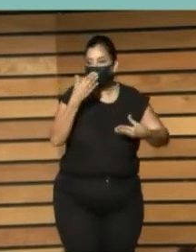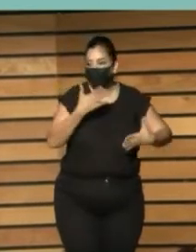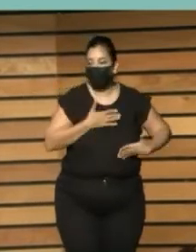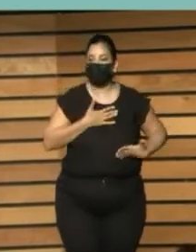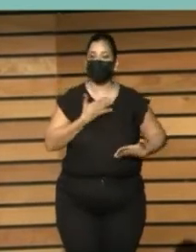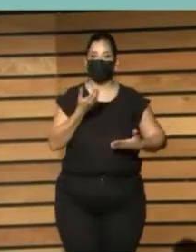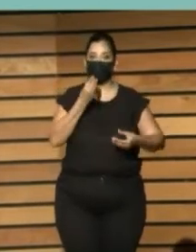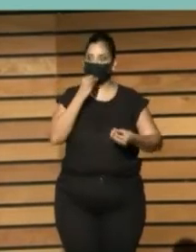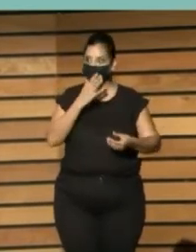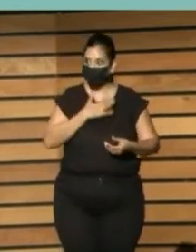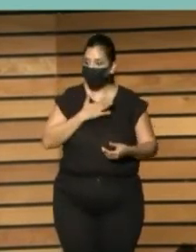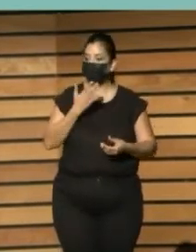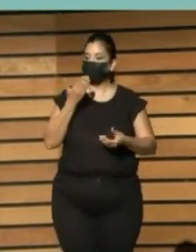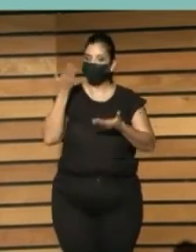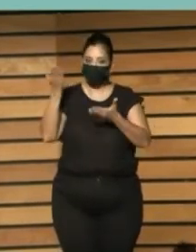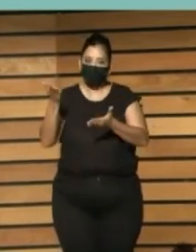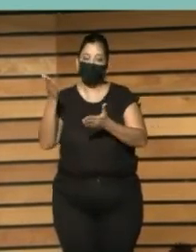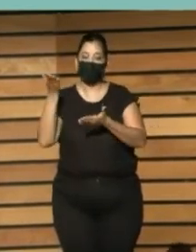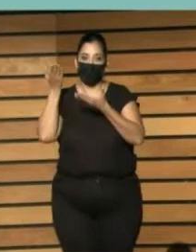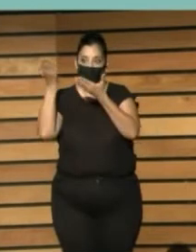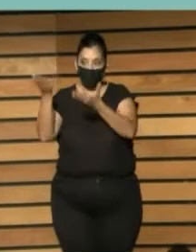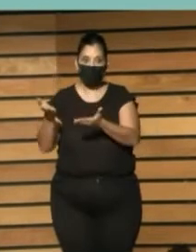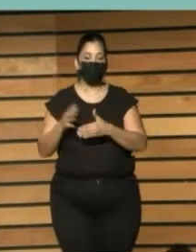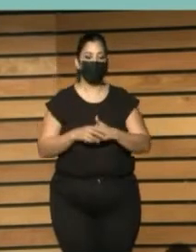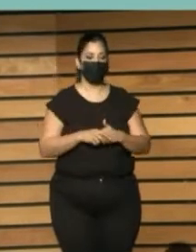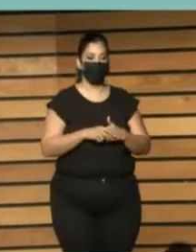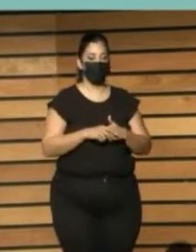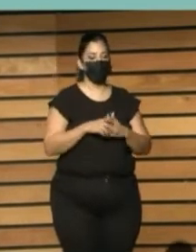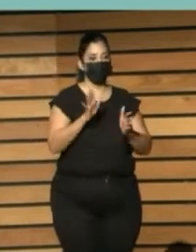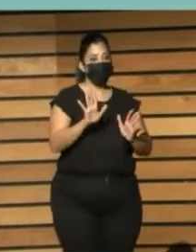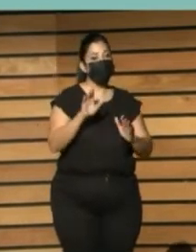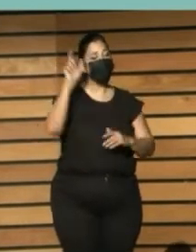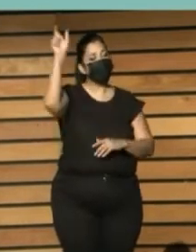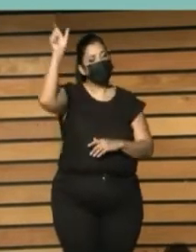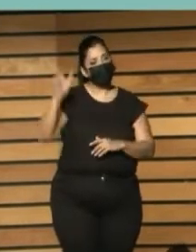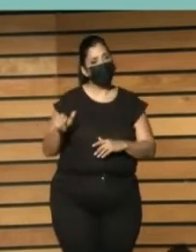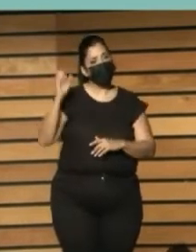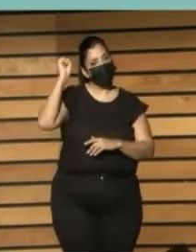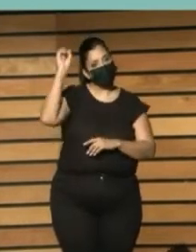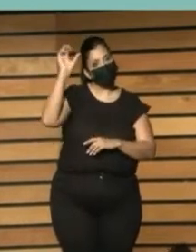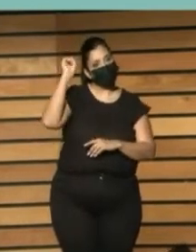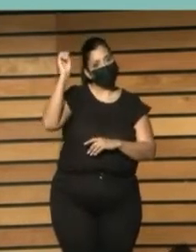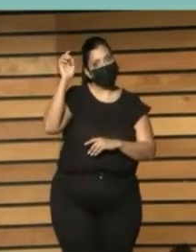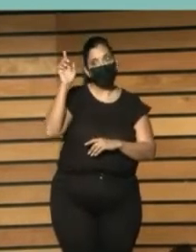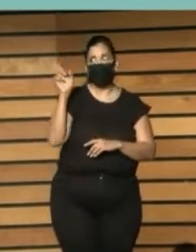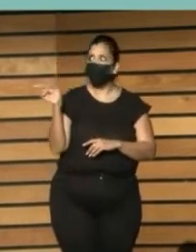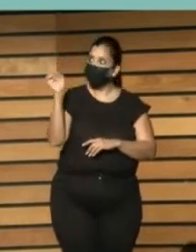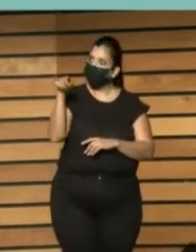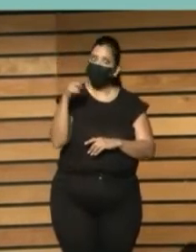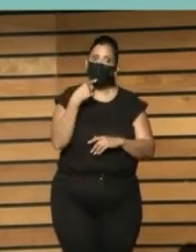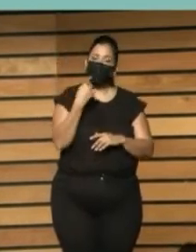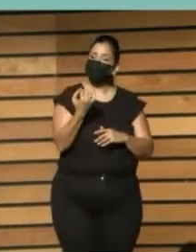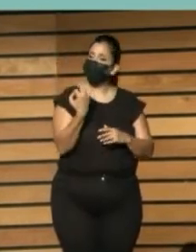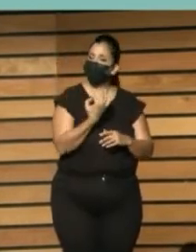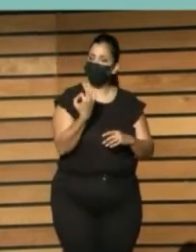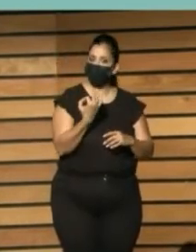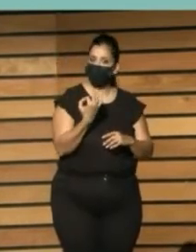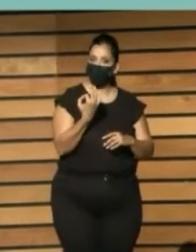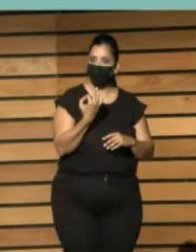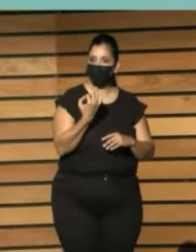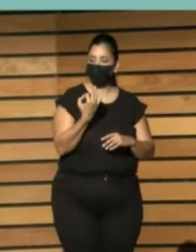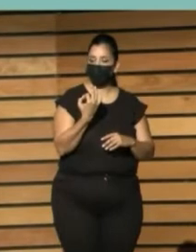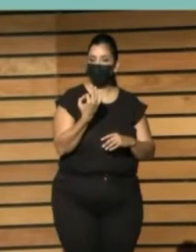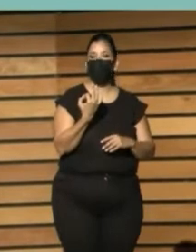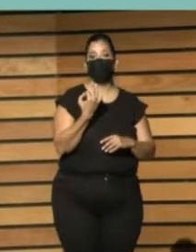que podíamos relacionarlo con la inclusión pero él le añadía también a otra otra otro reto